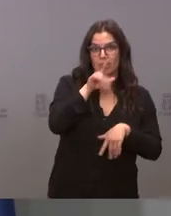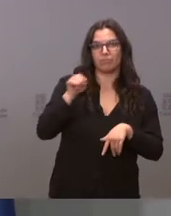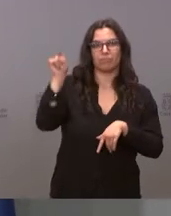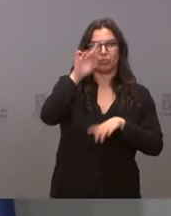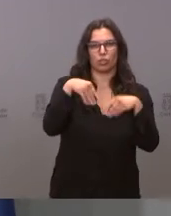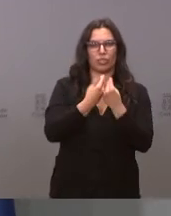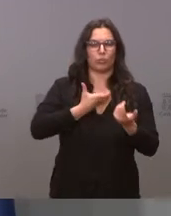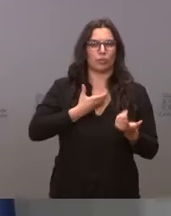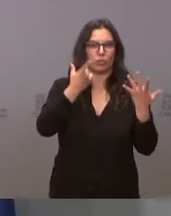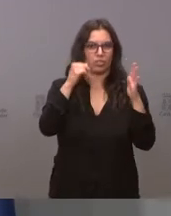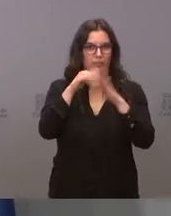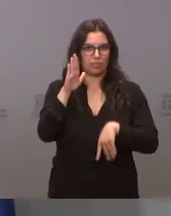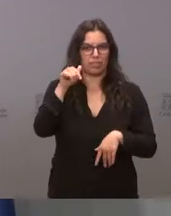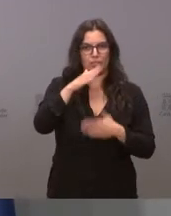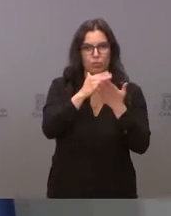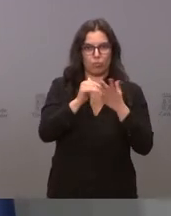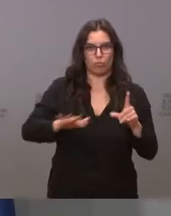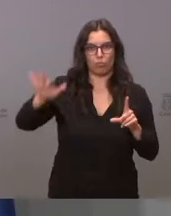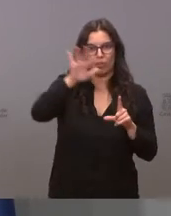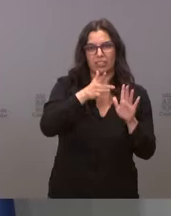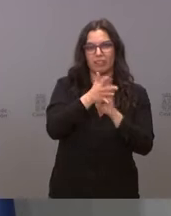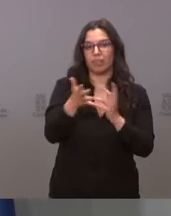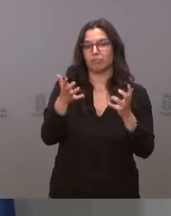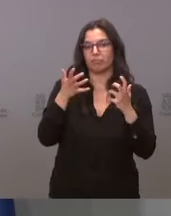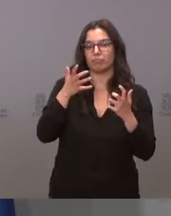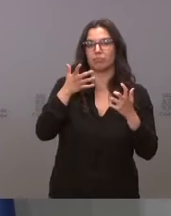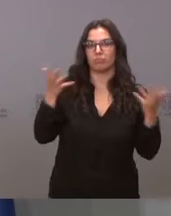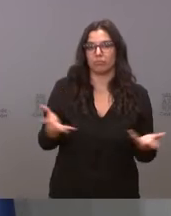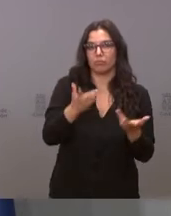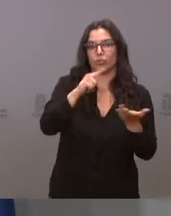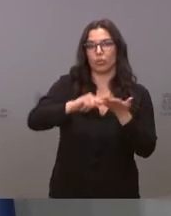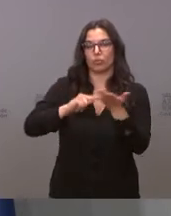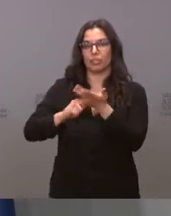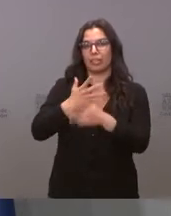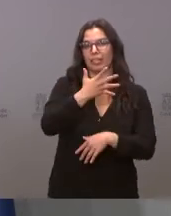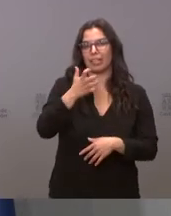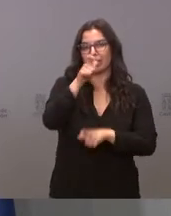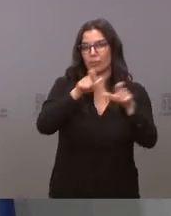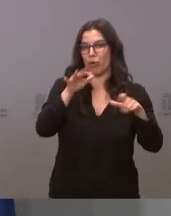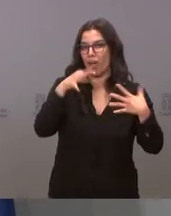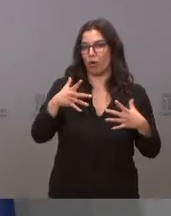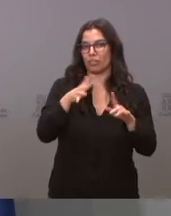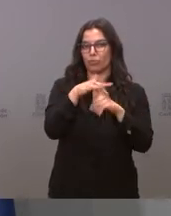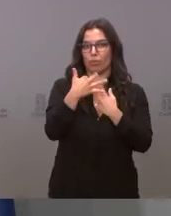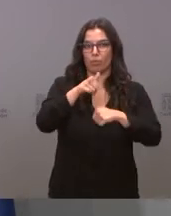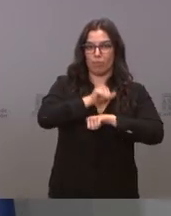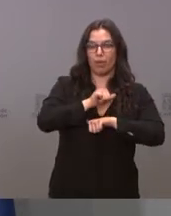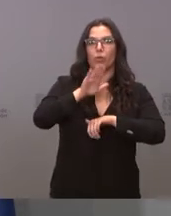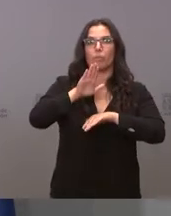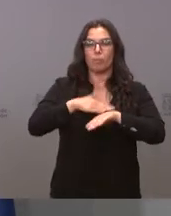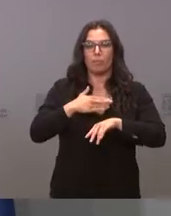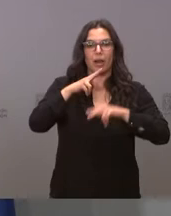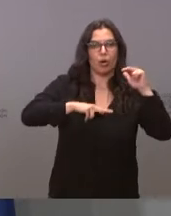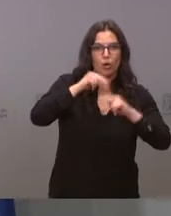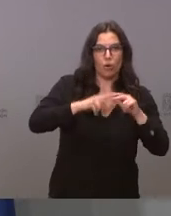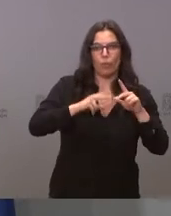nuestra comunidad. Se trata de beneficiar, de contratar a unos 500 desempleados para la realización de obras y la